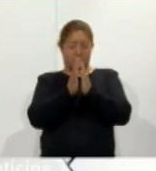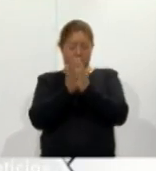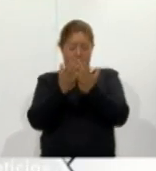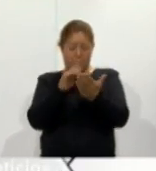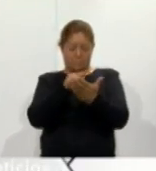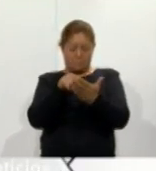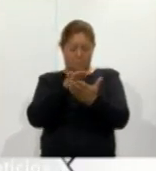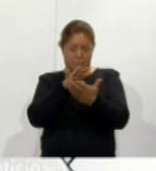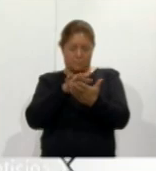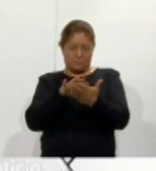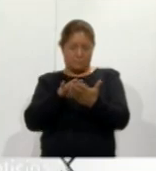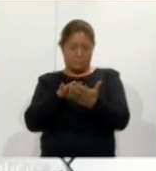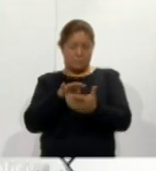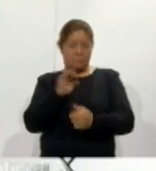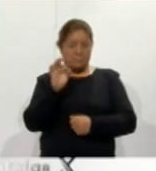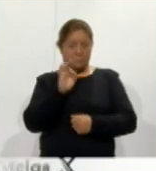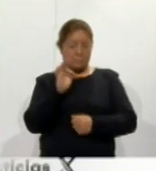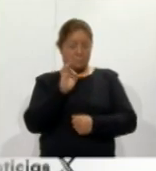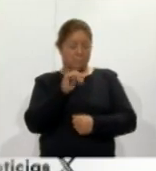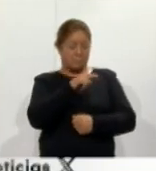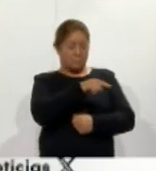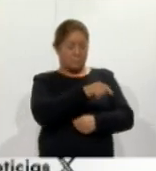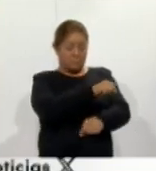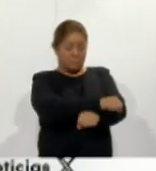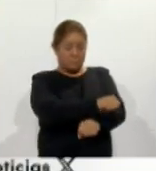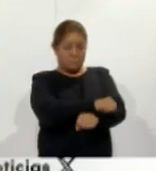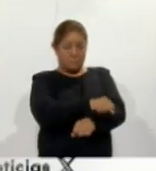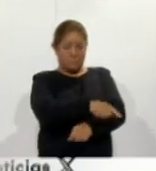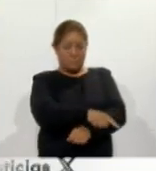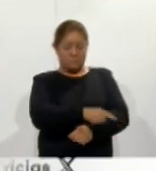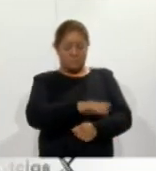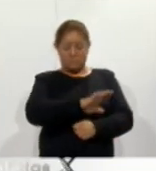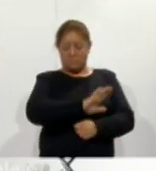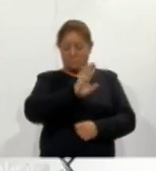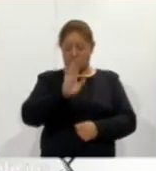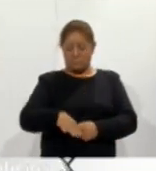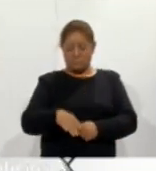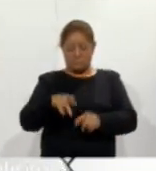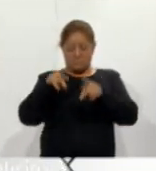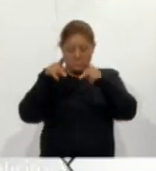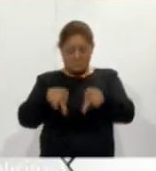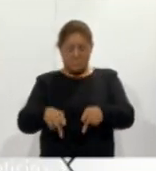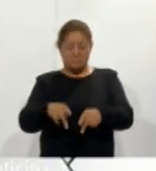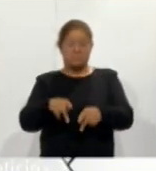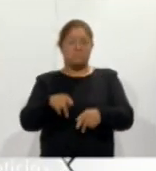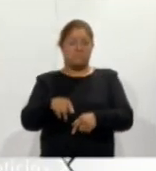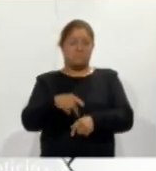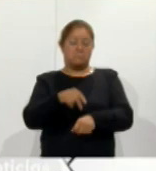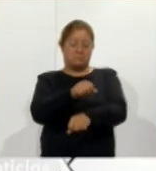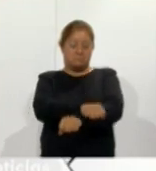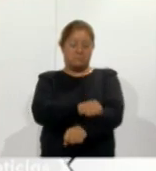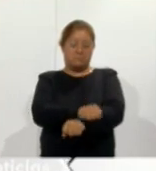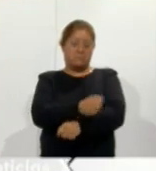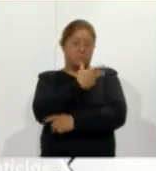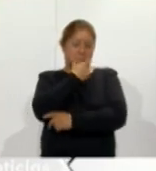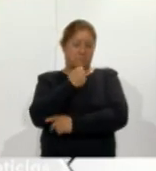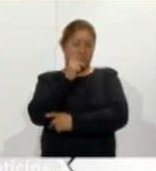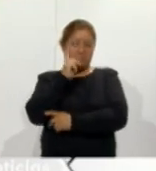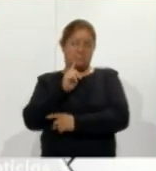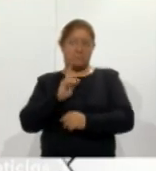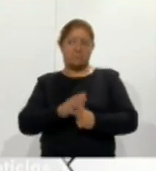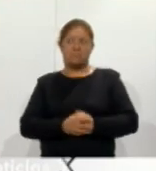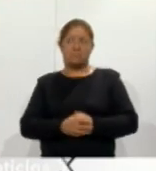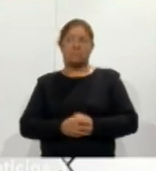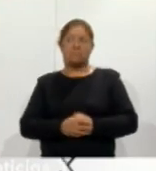a un esclavo o a un esclava para ciertos